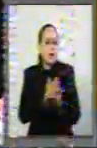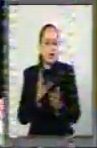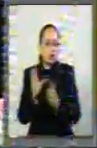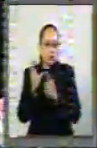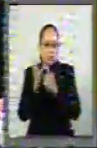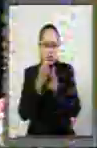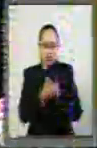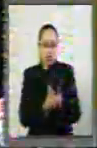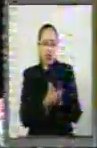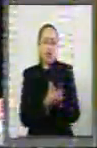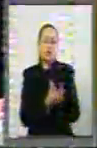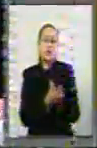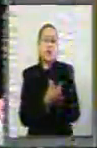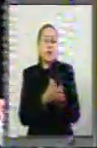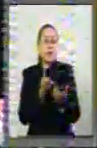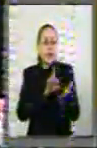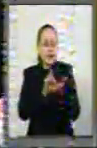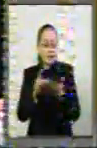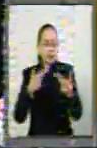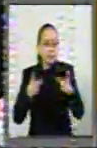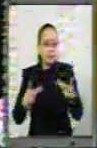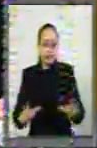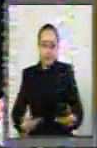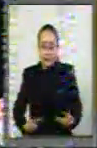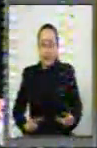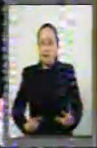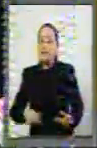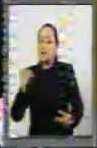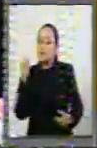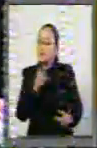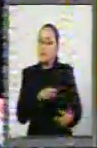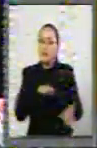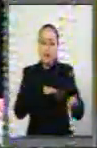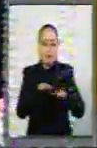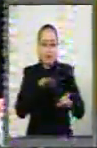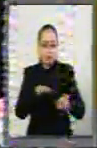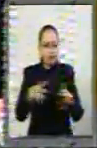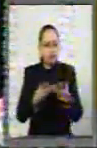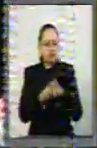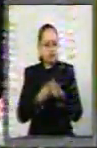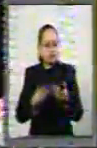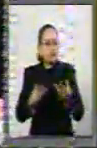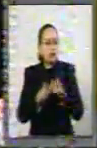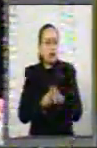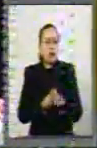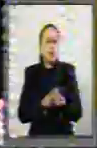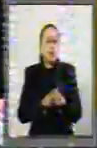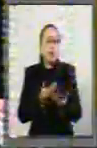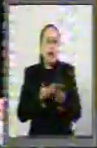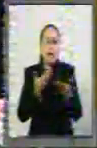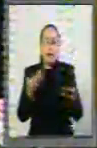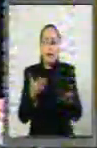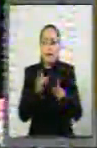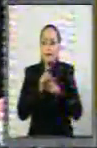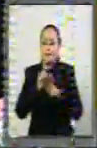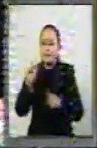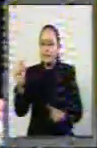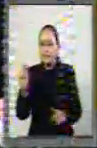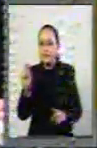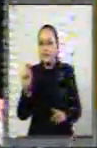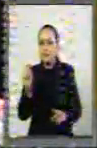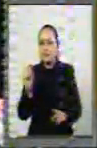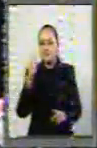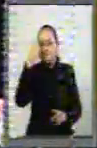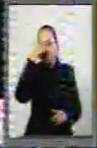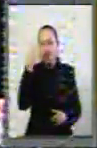ahora, de la Comisión de Derechos Humanos, de tal manera que también trabajamos mucho. Y ahora se va a buscar